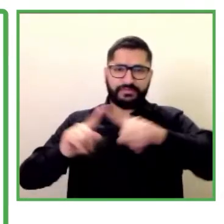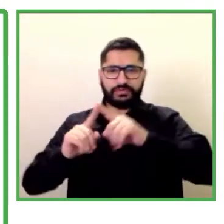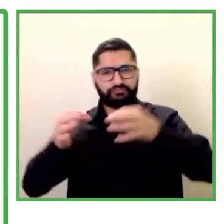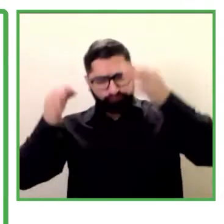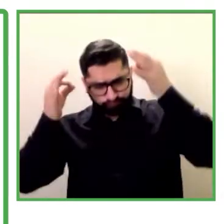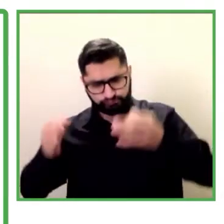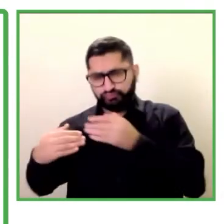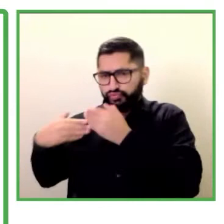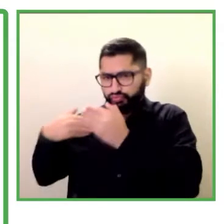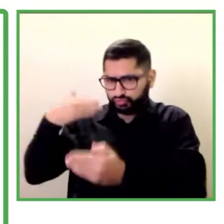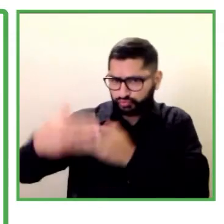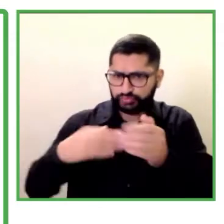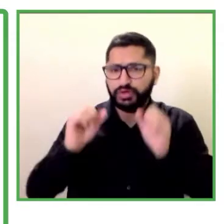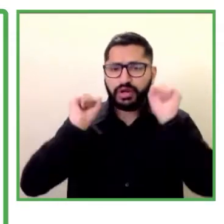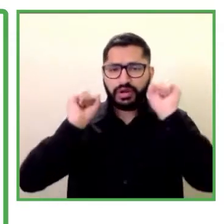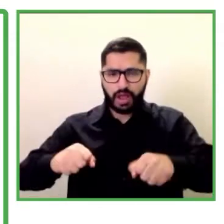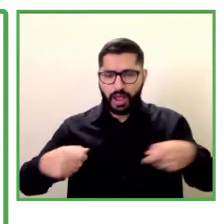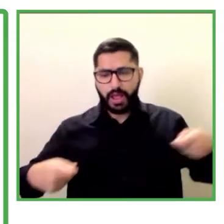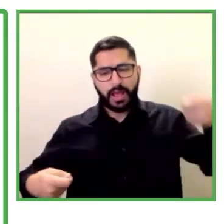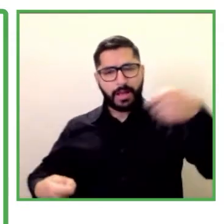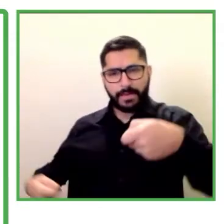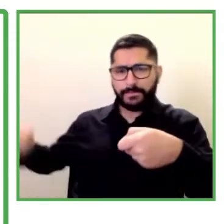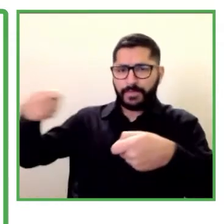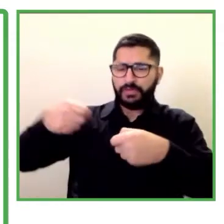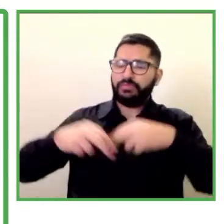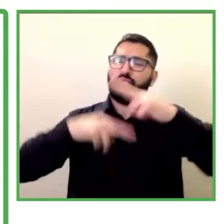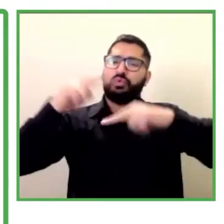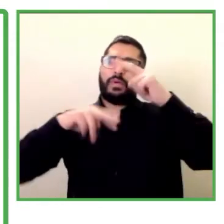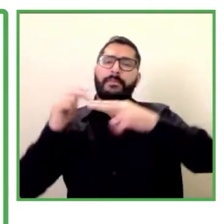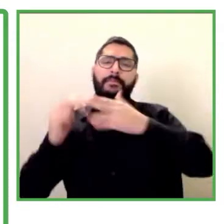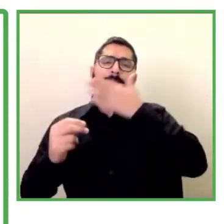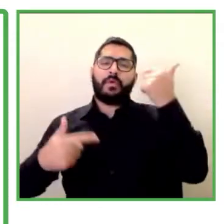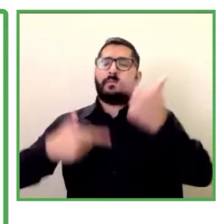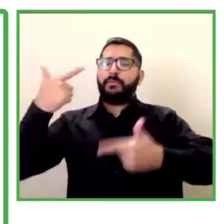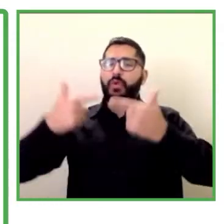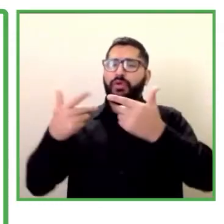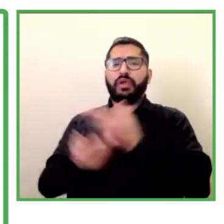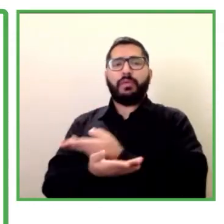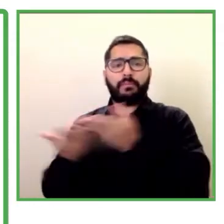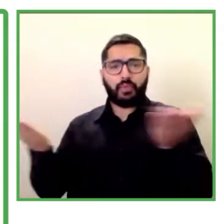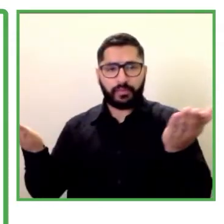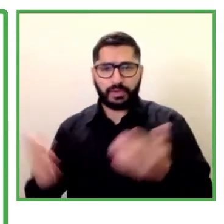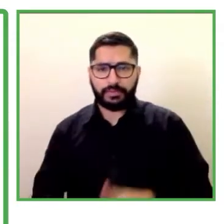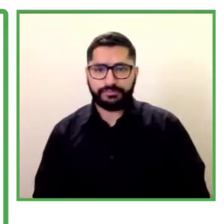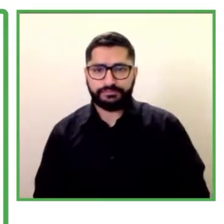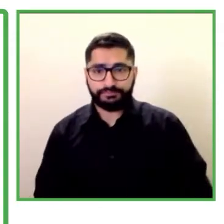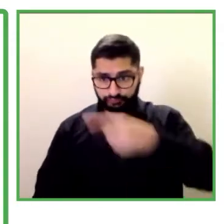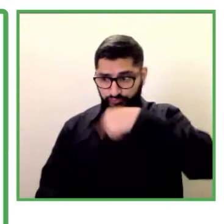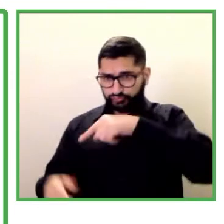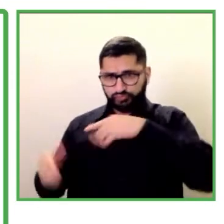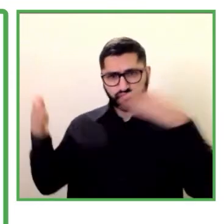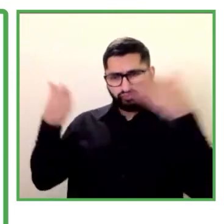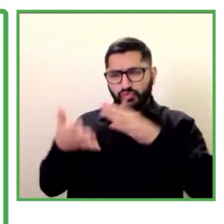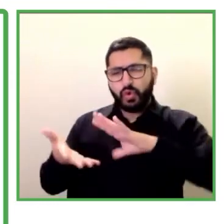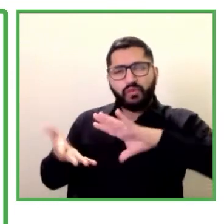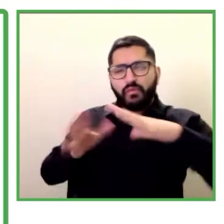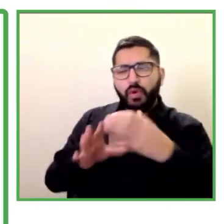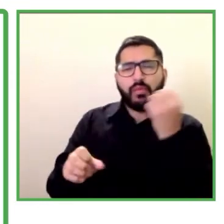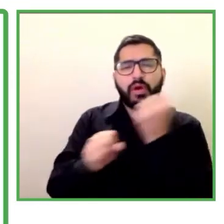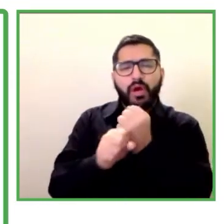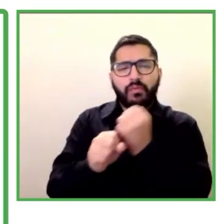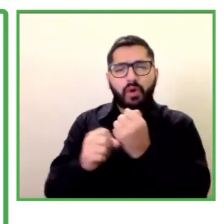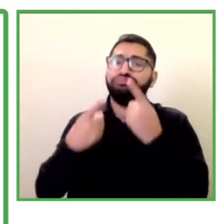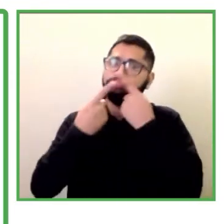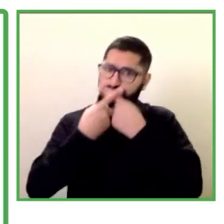la construcción de mejores políticas públicas nuestra forma de trabajo es bastante diferente a las que hoy día las organizaciones